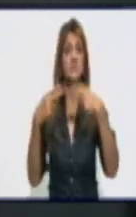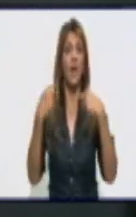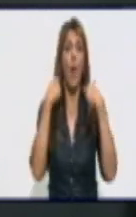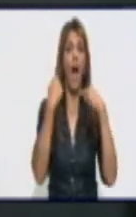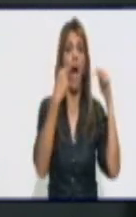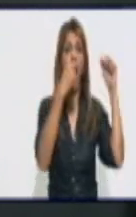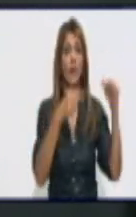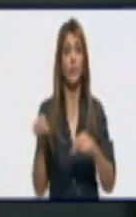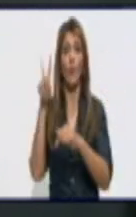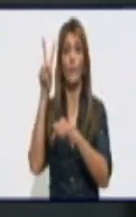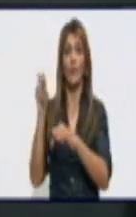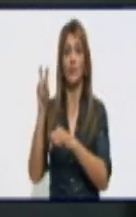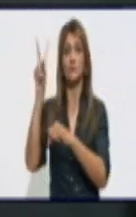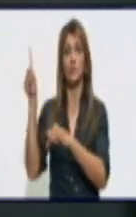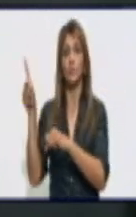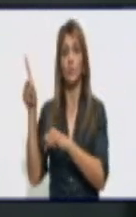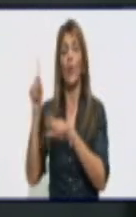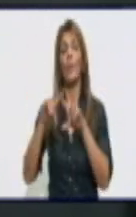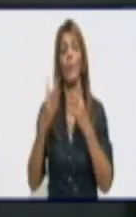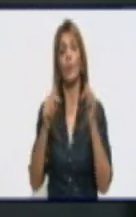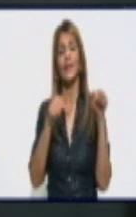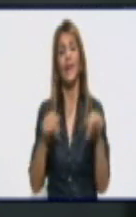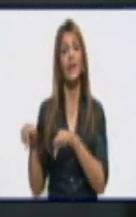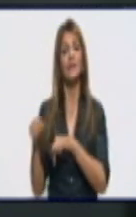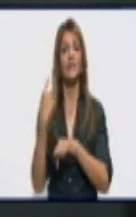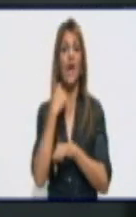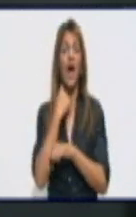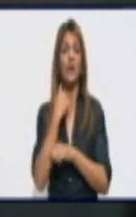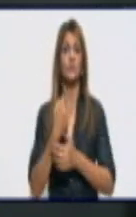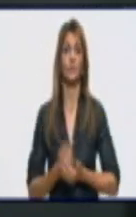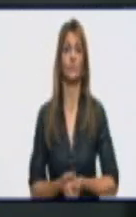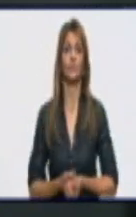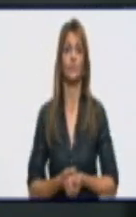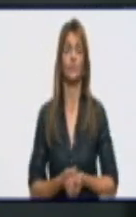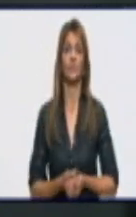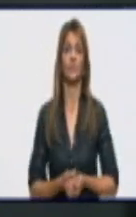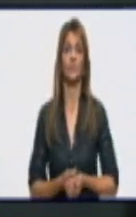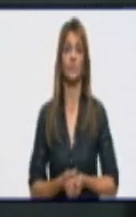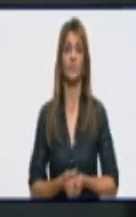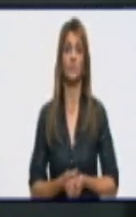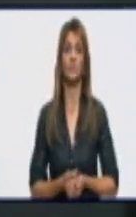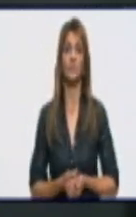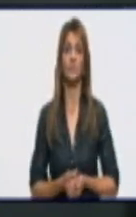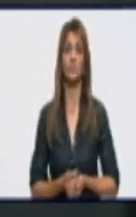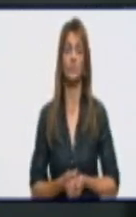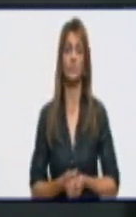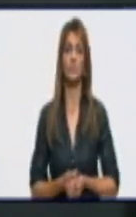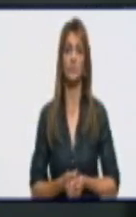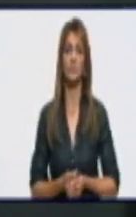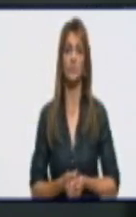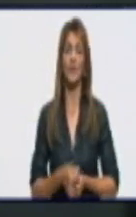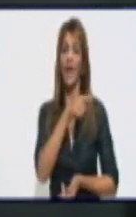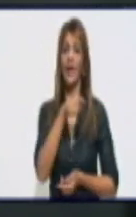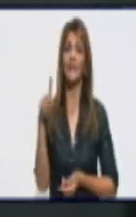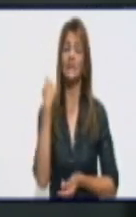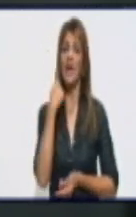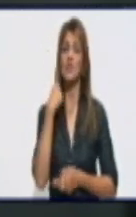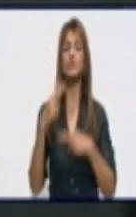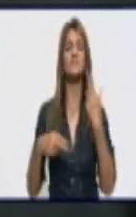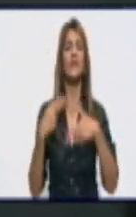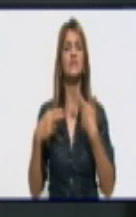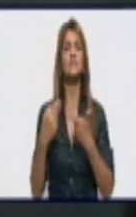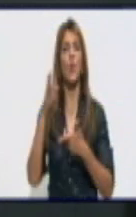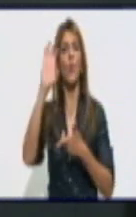Porque en este año, como he explicado en programas anteriores, se hizo una escala